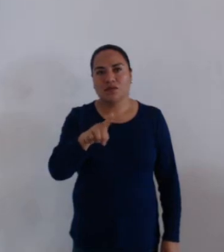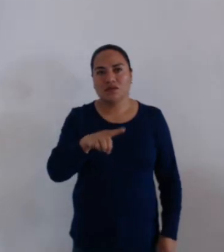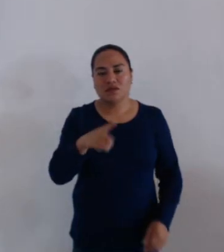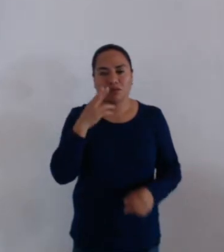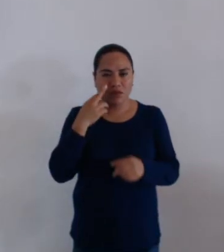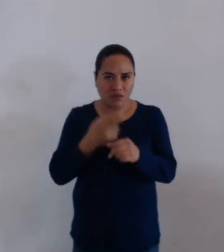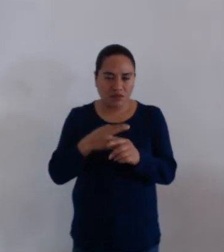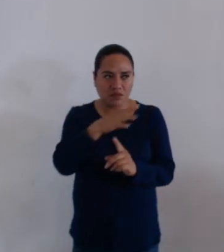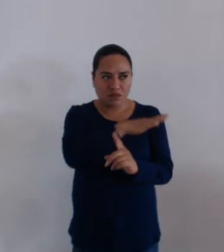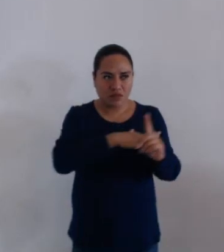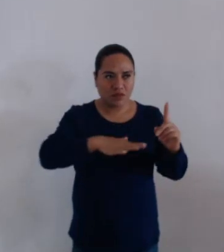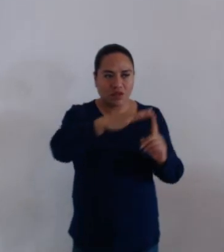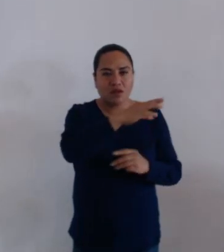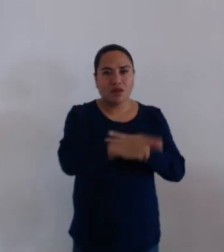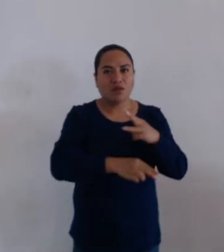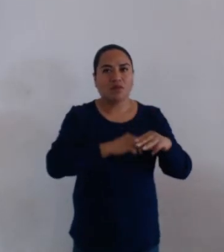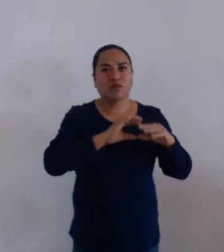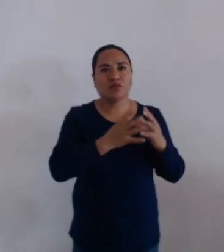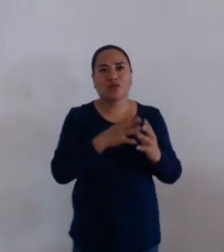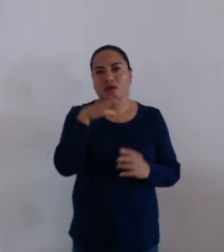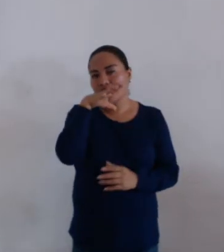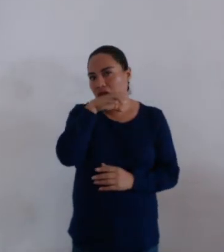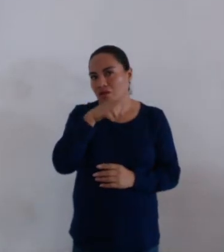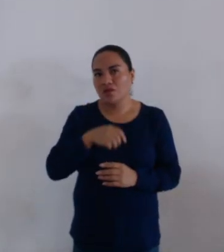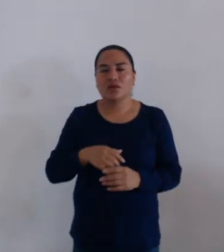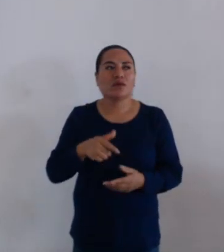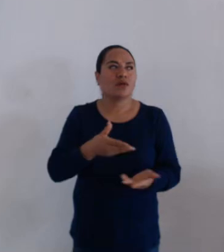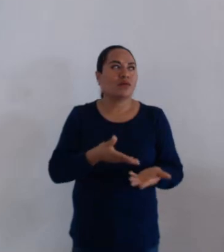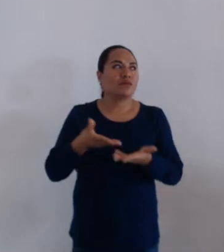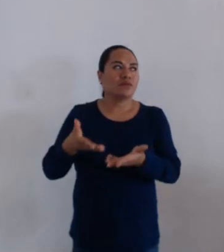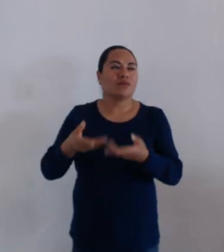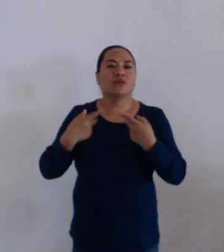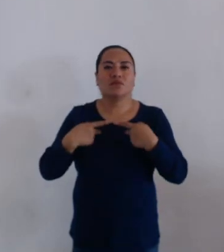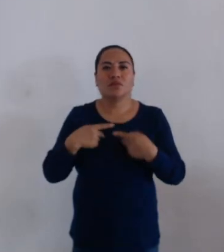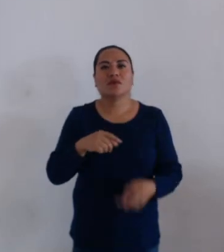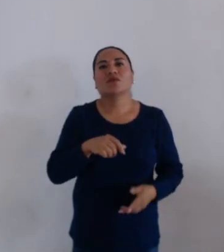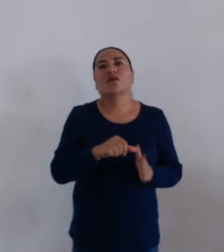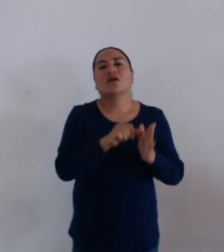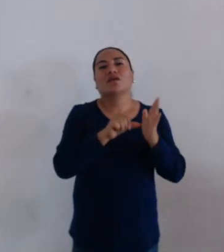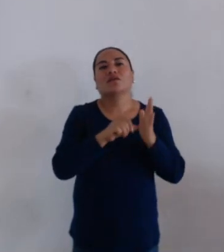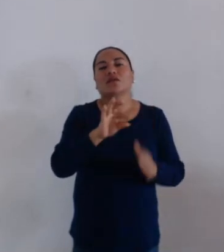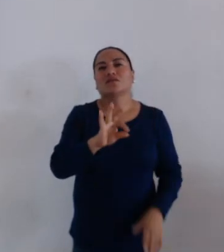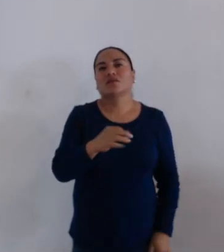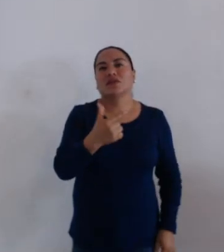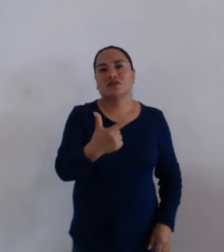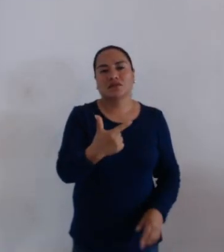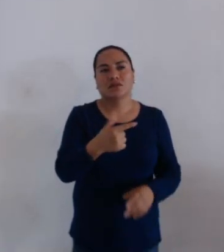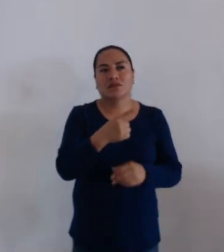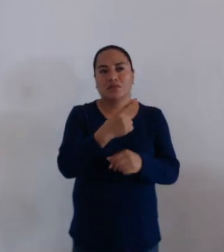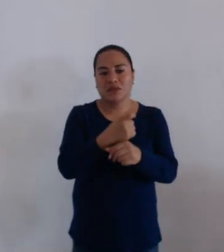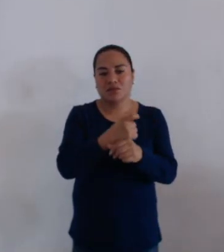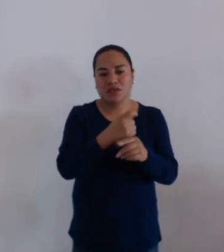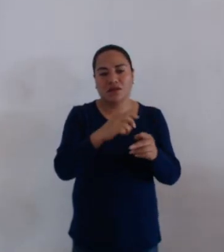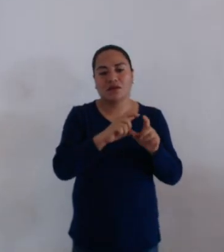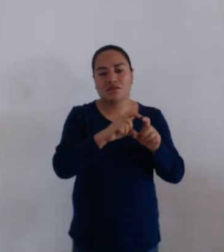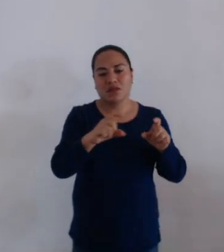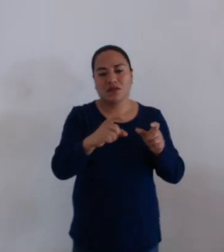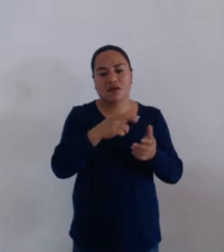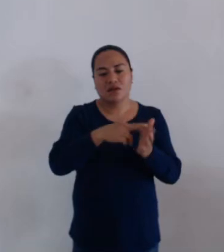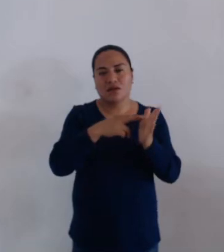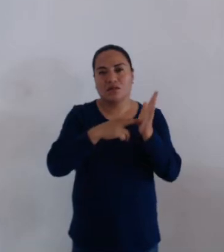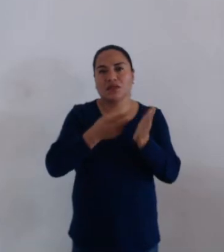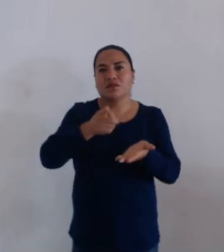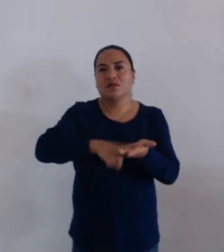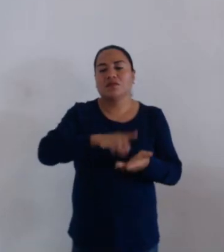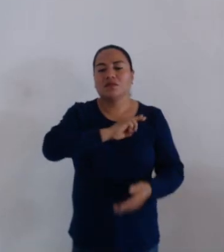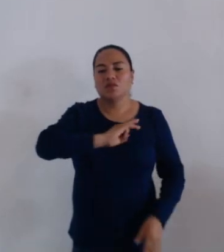regidor de Medio Ambiente y Cambio Climático. Con fundamento en lo dispuesto por el artículo 47, fracción primera del Reglamento Interior del